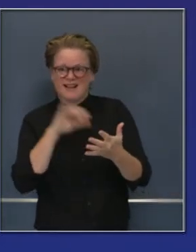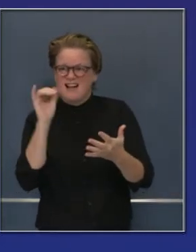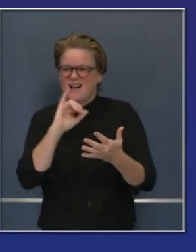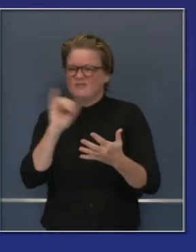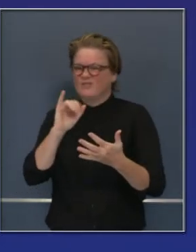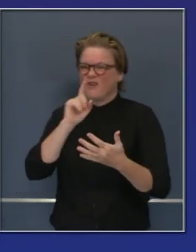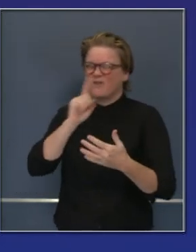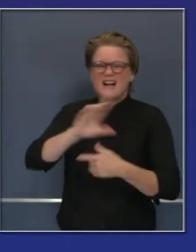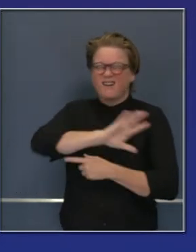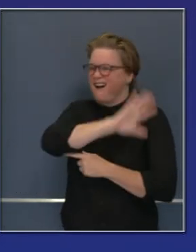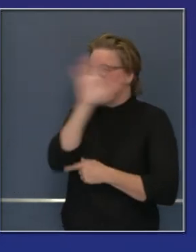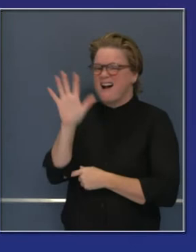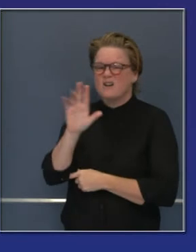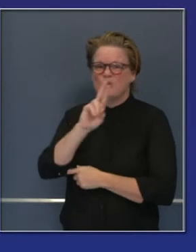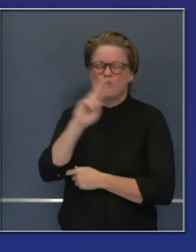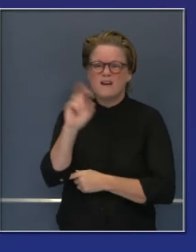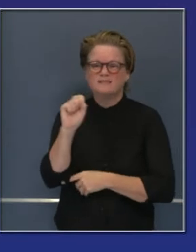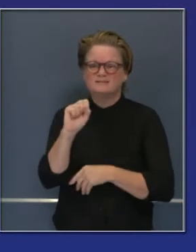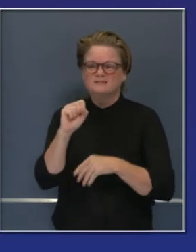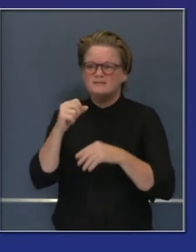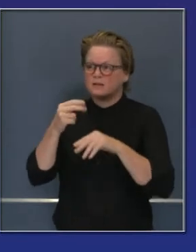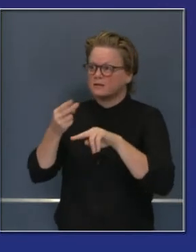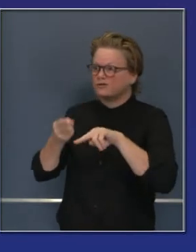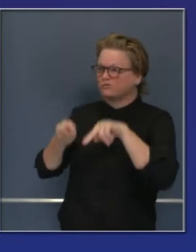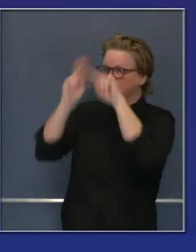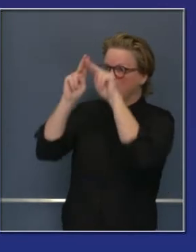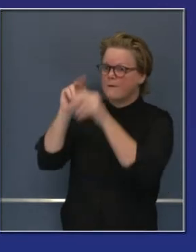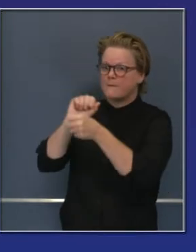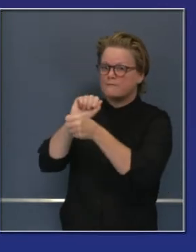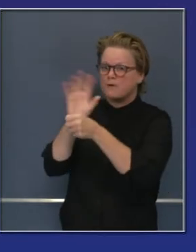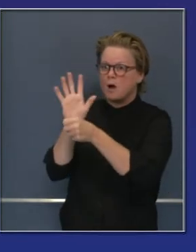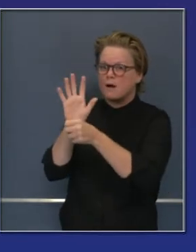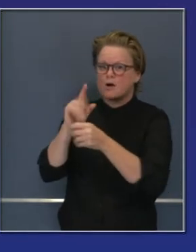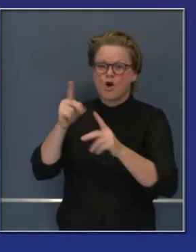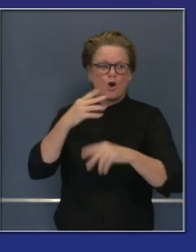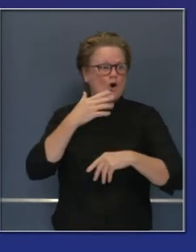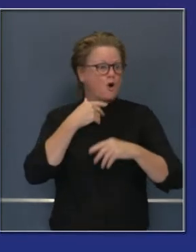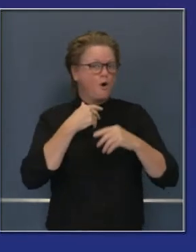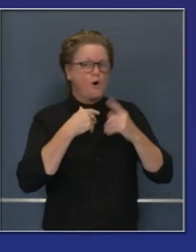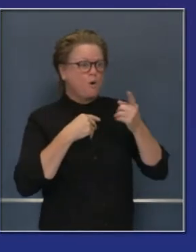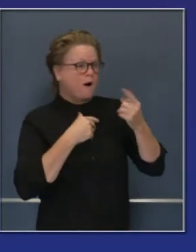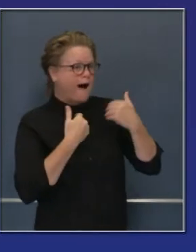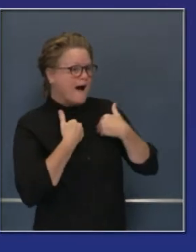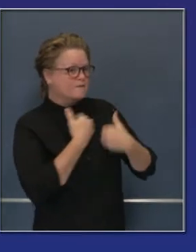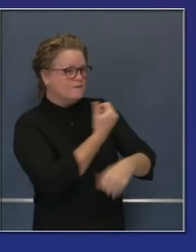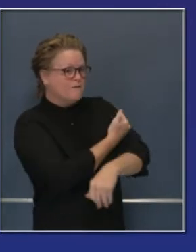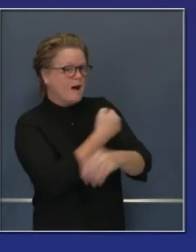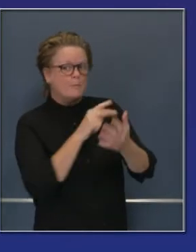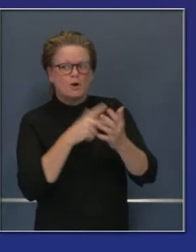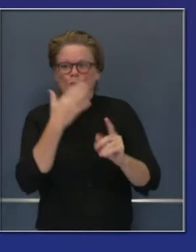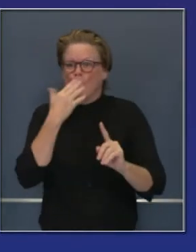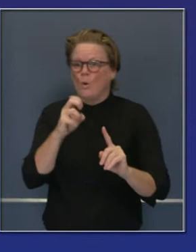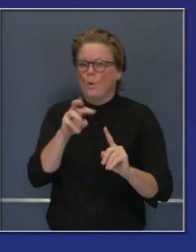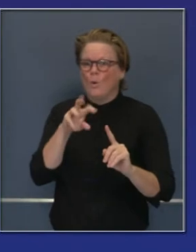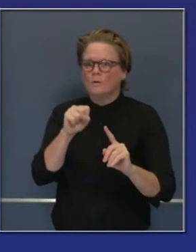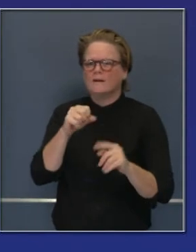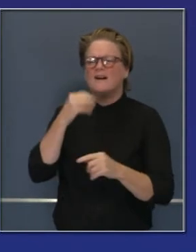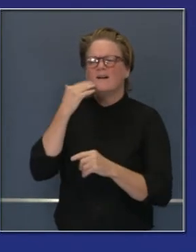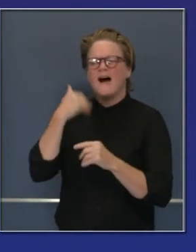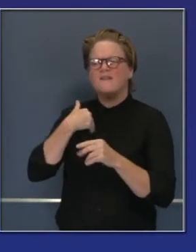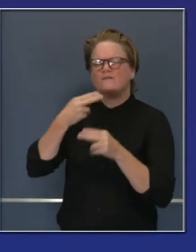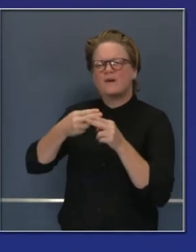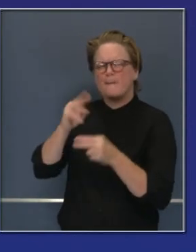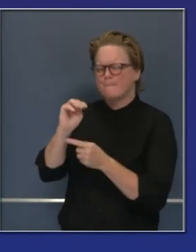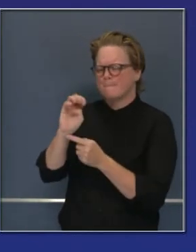ancho de este país con el aumento de número de casos. Y esta es la buena noticia que todos oímos hoy en torno a